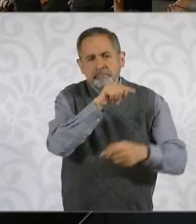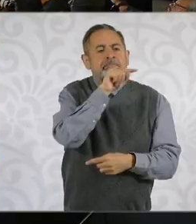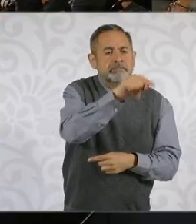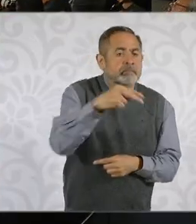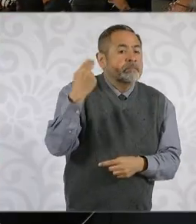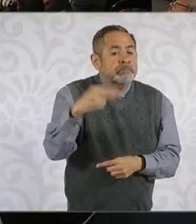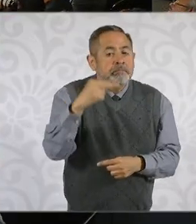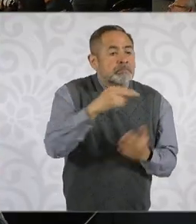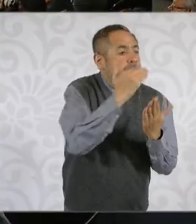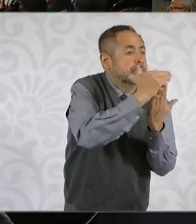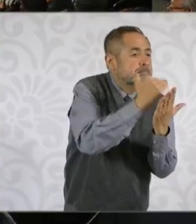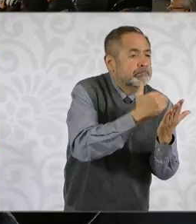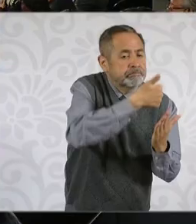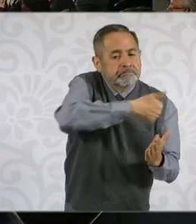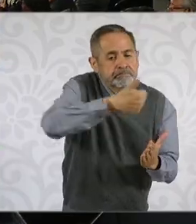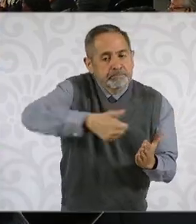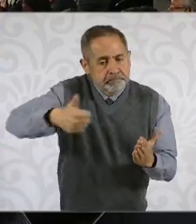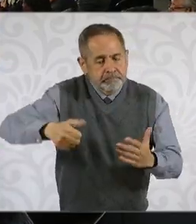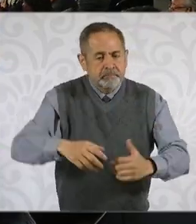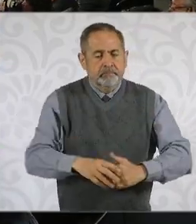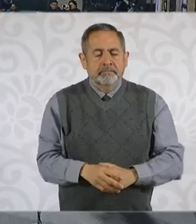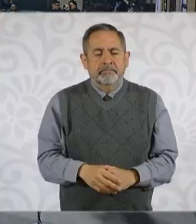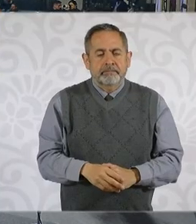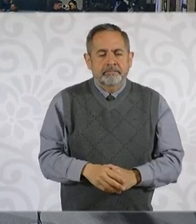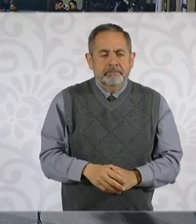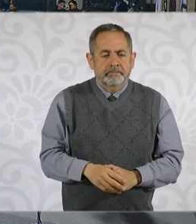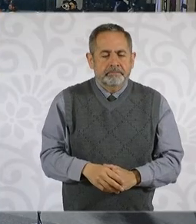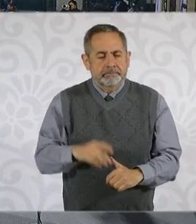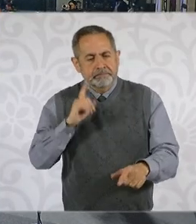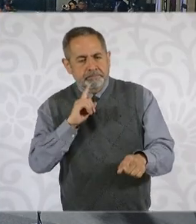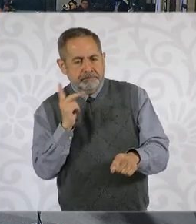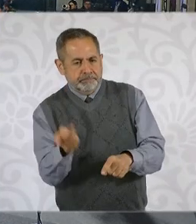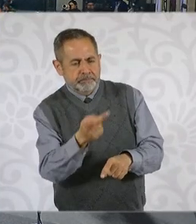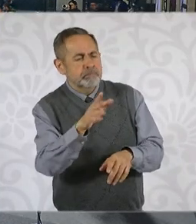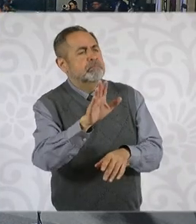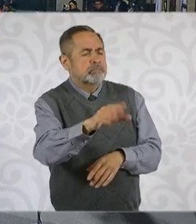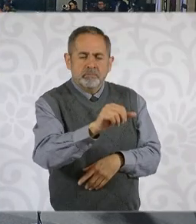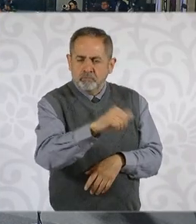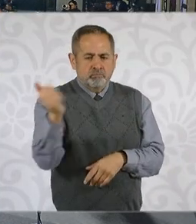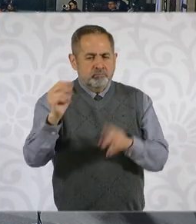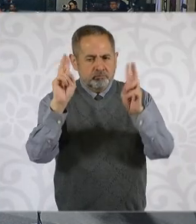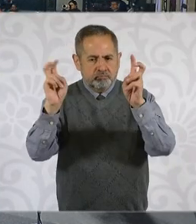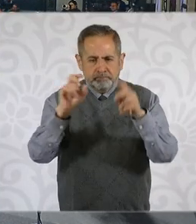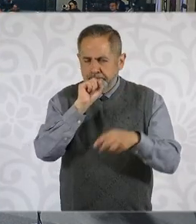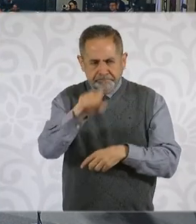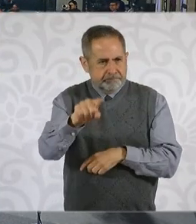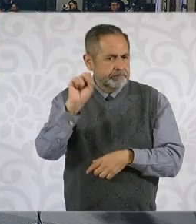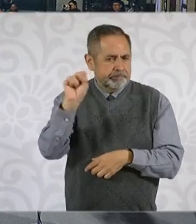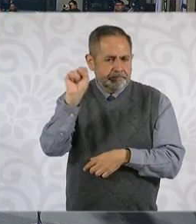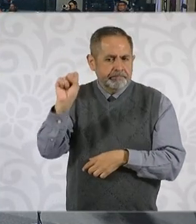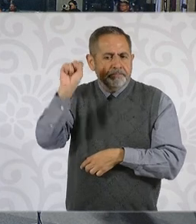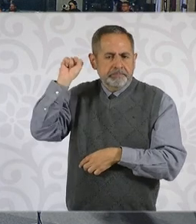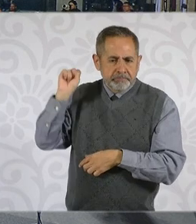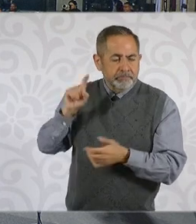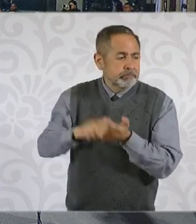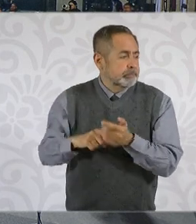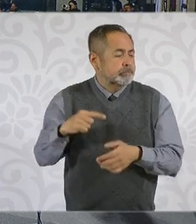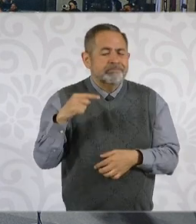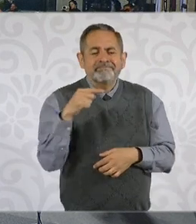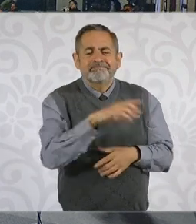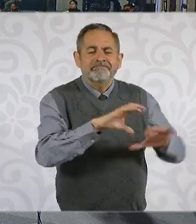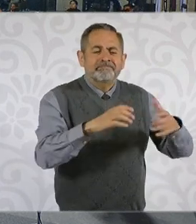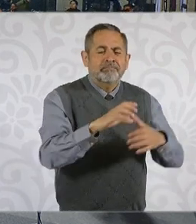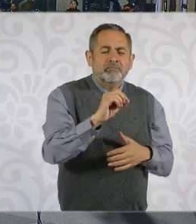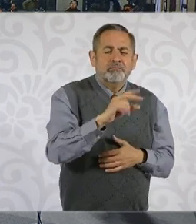Y en otros dos temas, justamente el que tiene que ver con el proceso que se llevó a cabo este fin de semana. La Jufet justamente